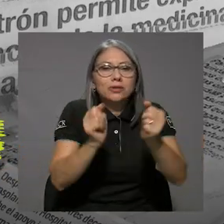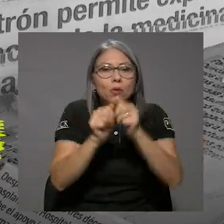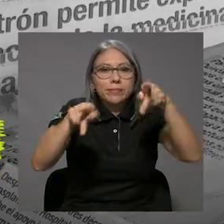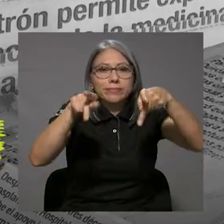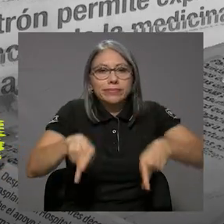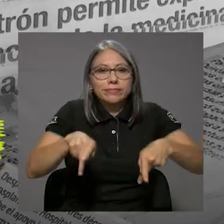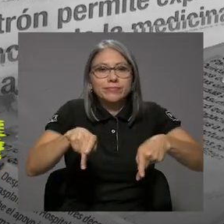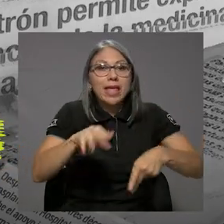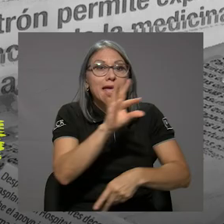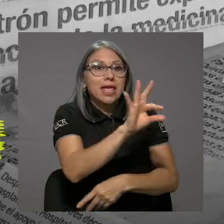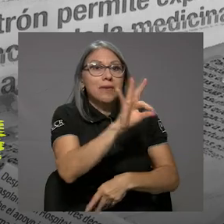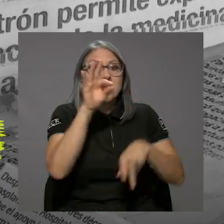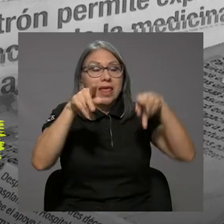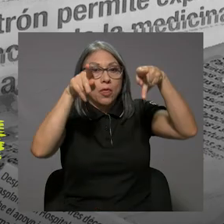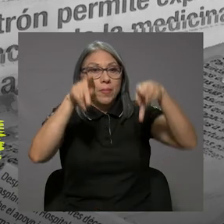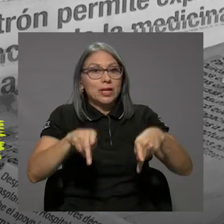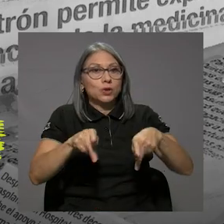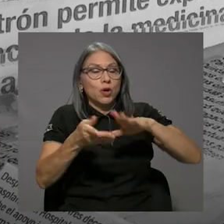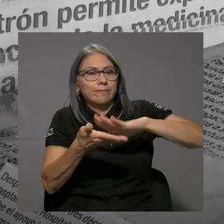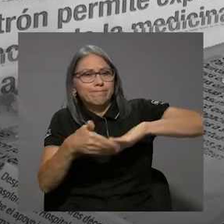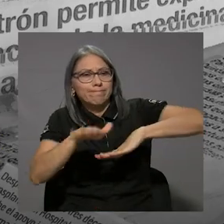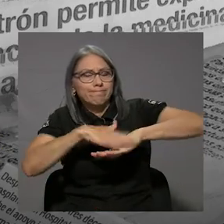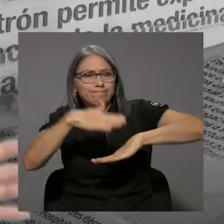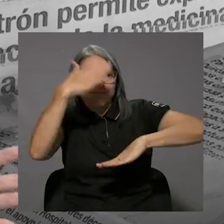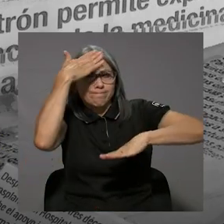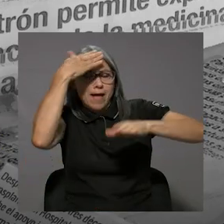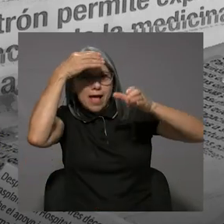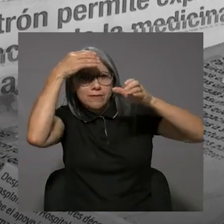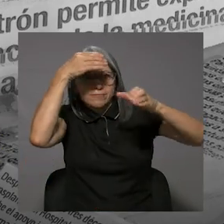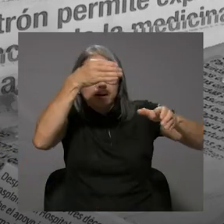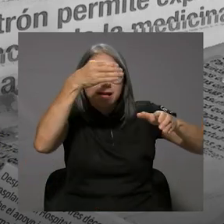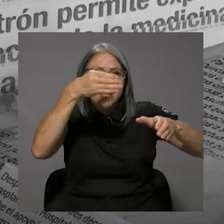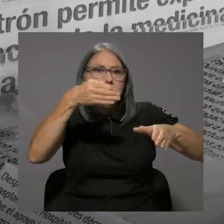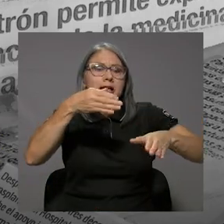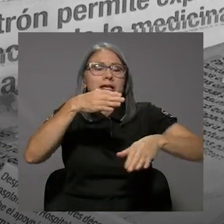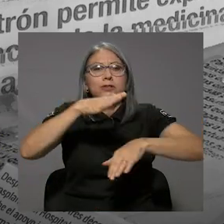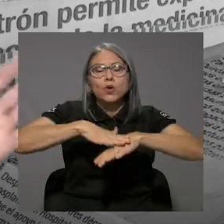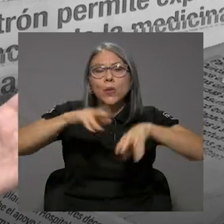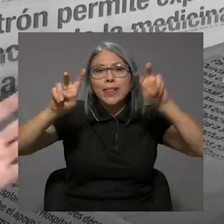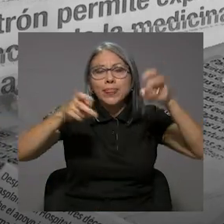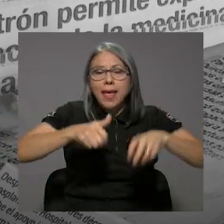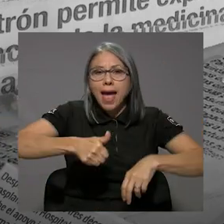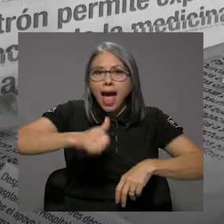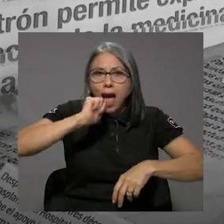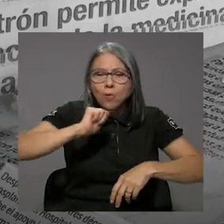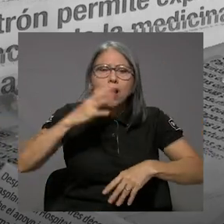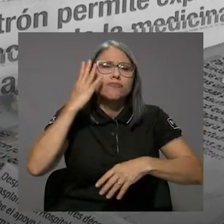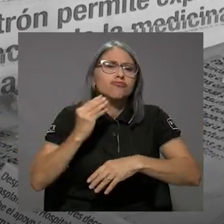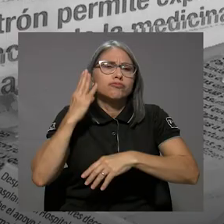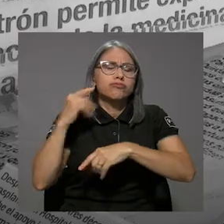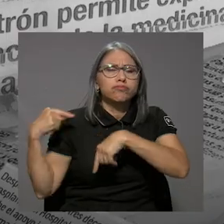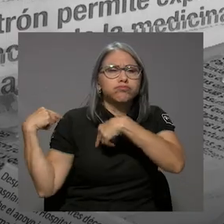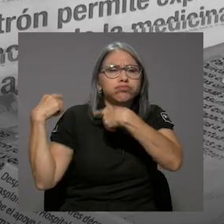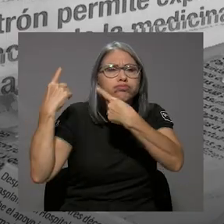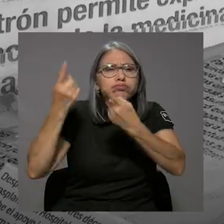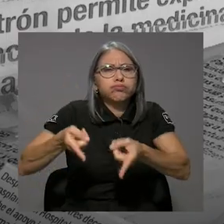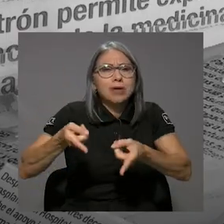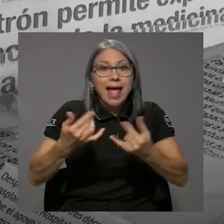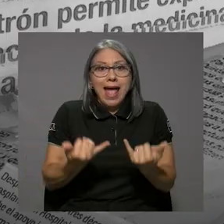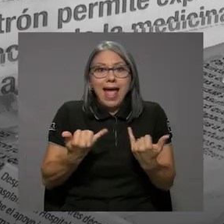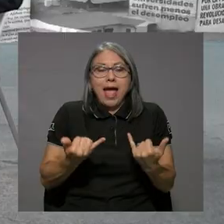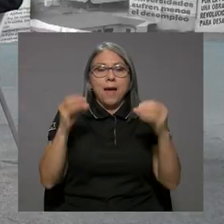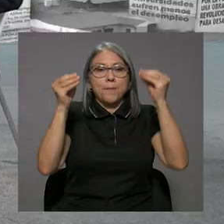invitado a una experta en aguas, tiene una gran trayectoria, es profesora